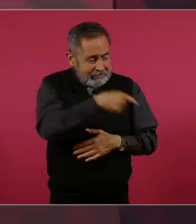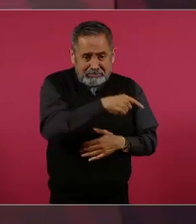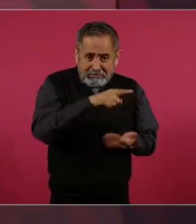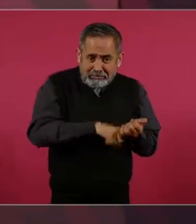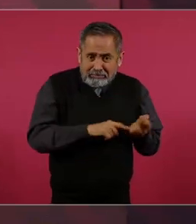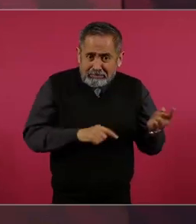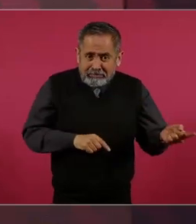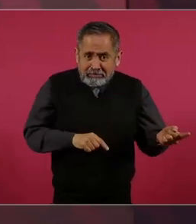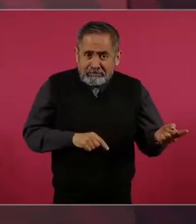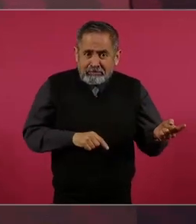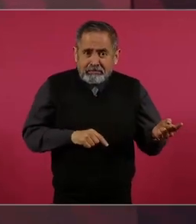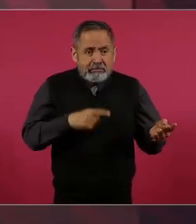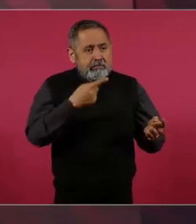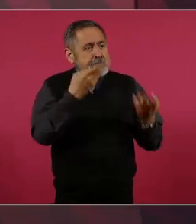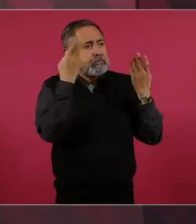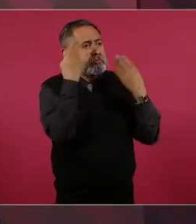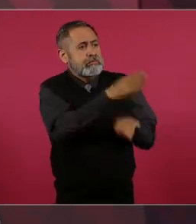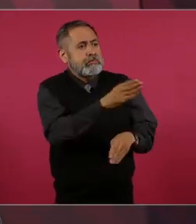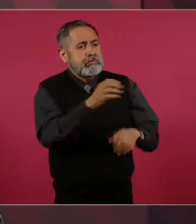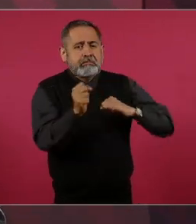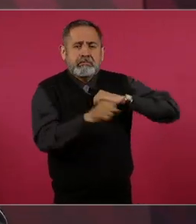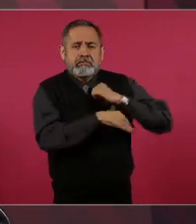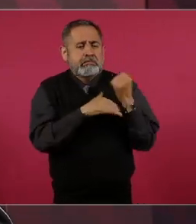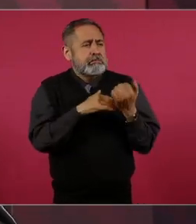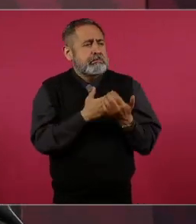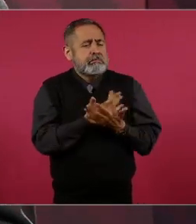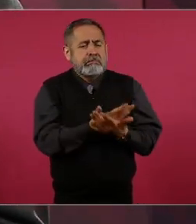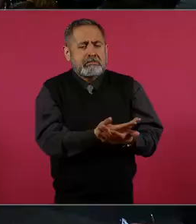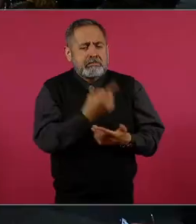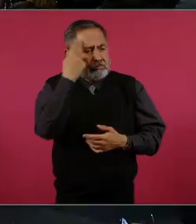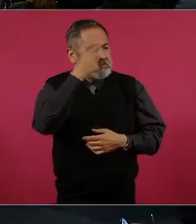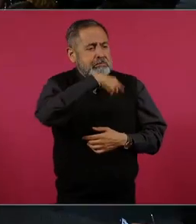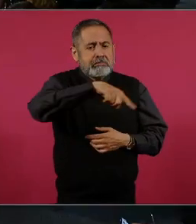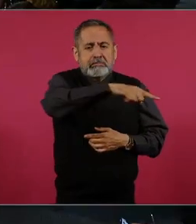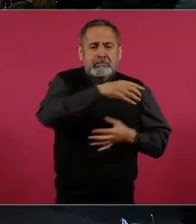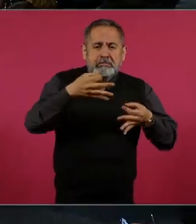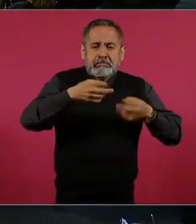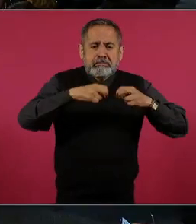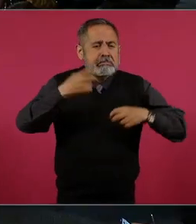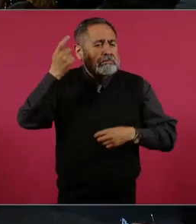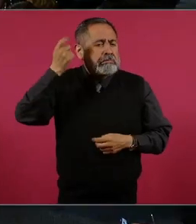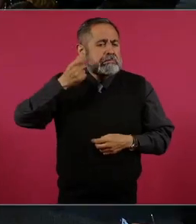en sus fideicomisos para que los ministros